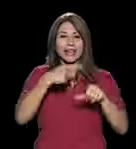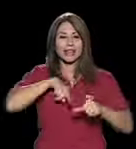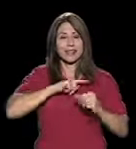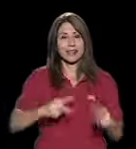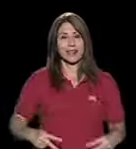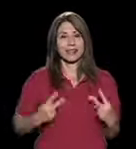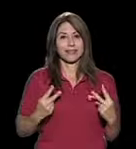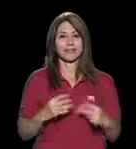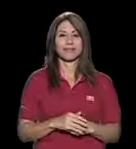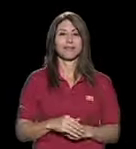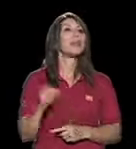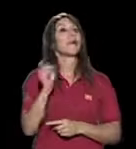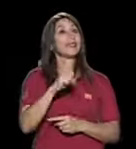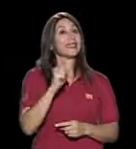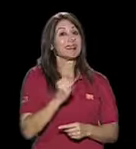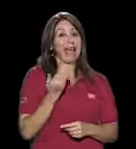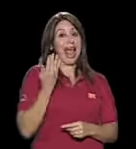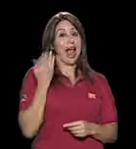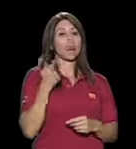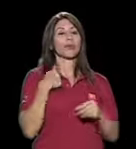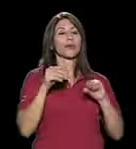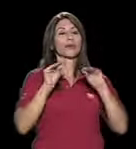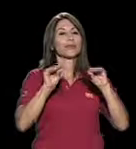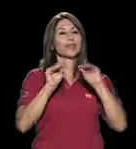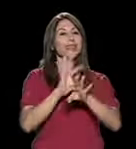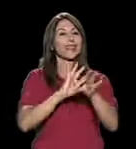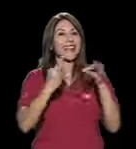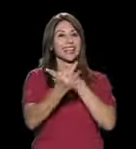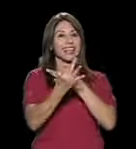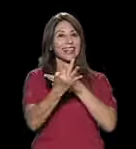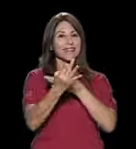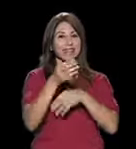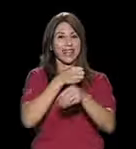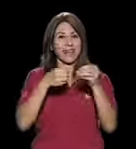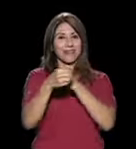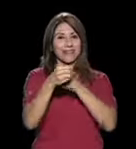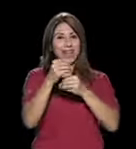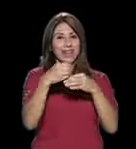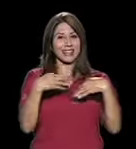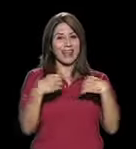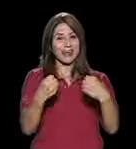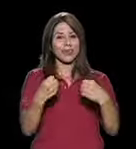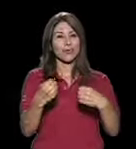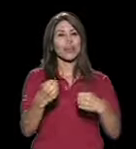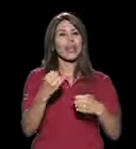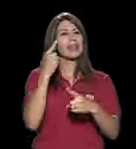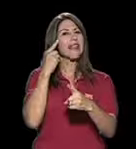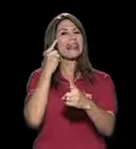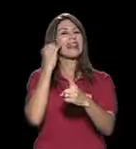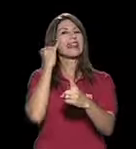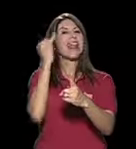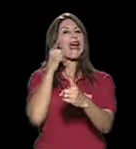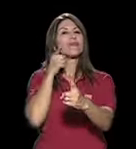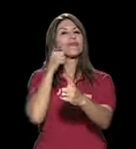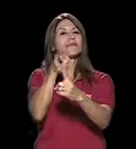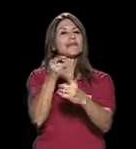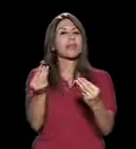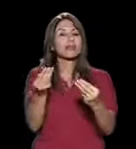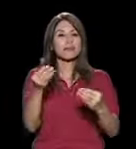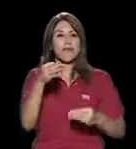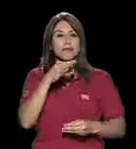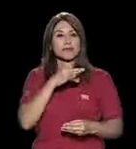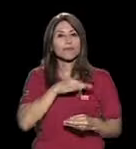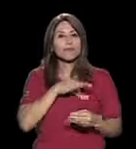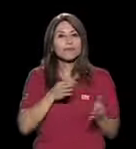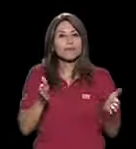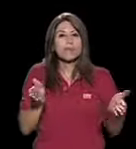en las que nos desarrollamos. Sí, ahora vengo de dar un taller, verdad, aquí en la oficina de salud y la idea es incentivar,